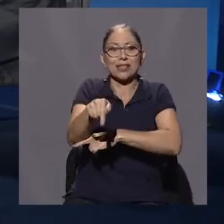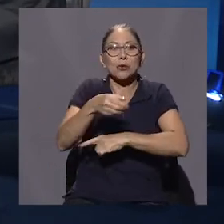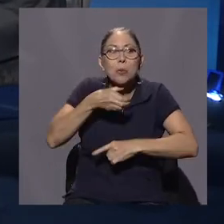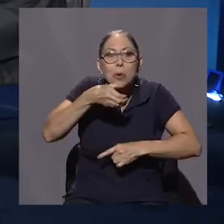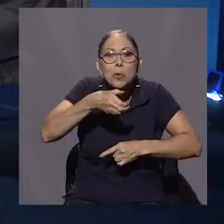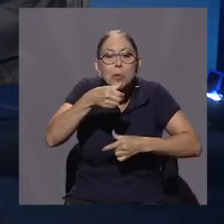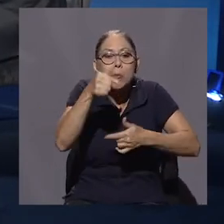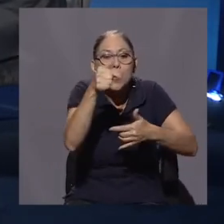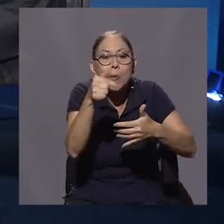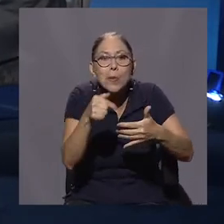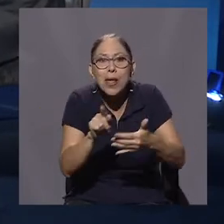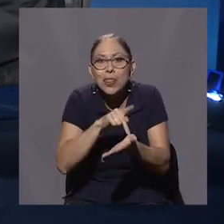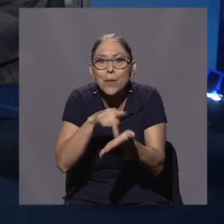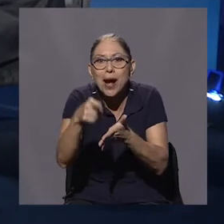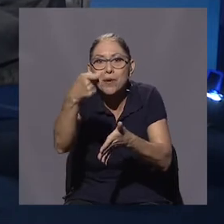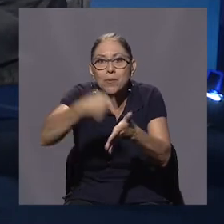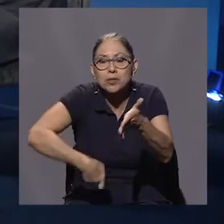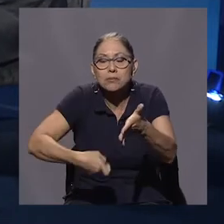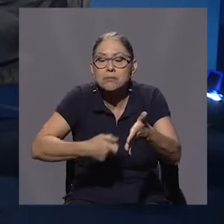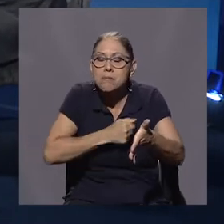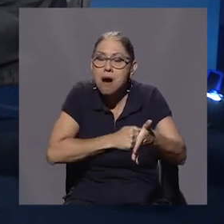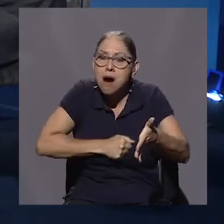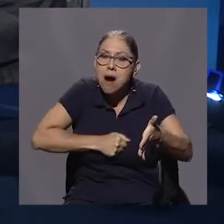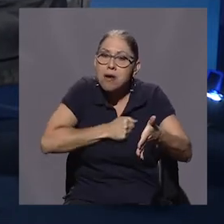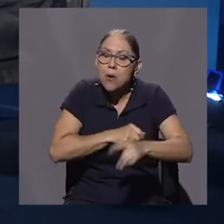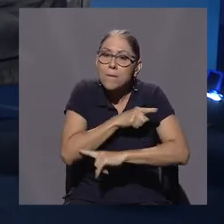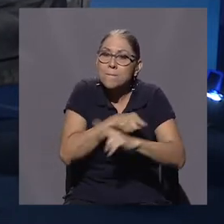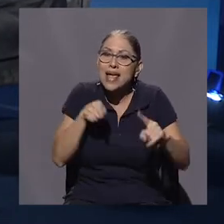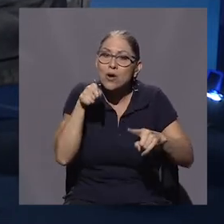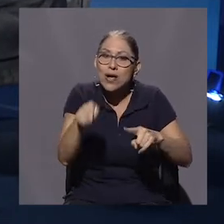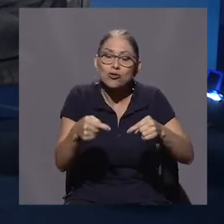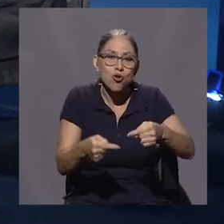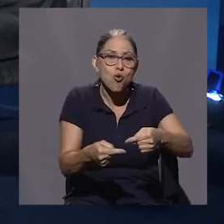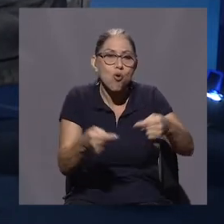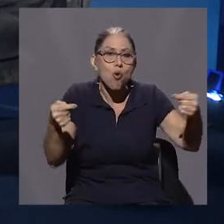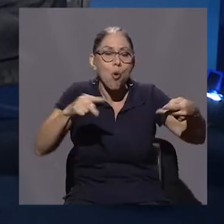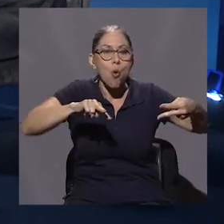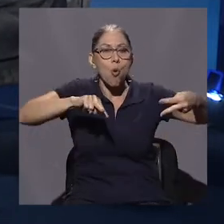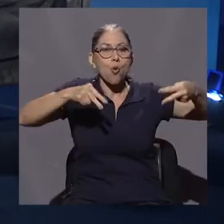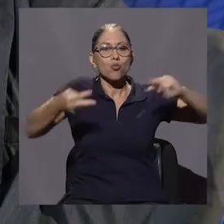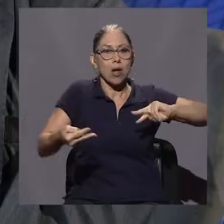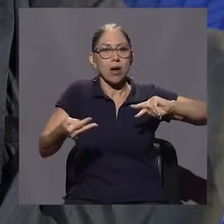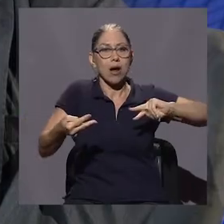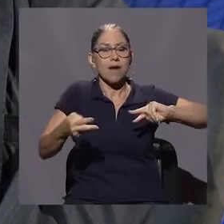la antípoda de lo que es un verdadero catedrático universitario.